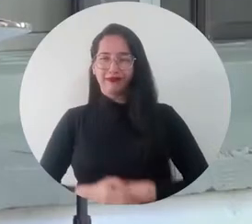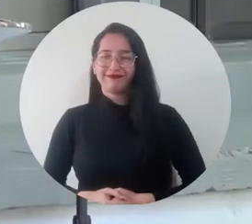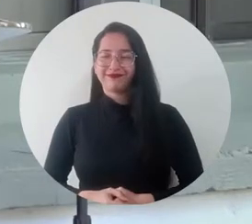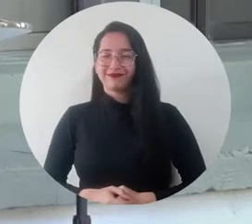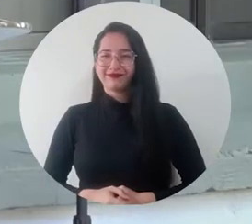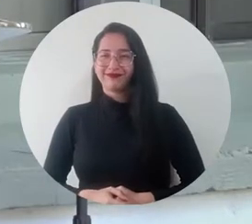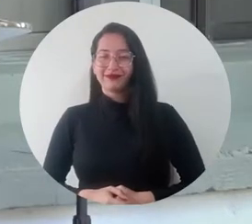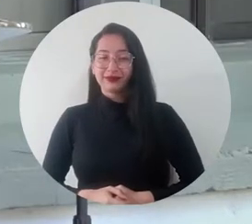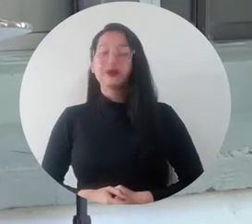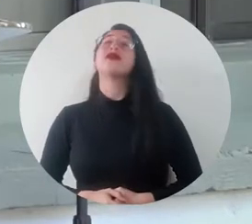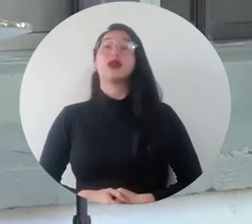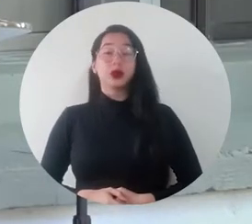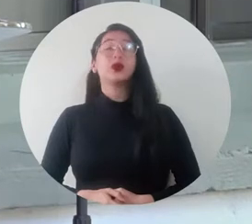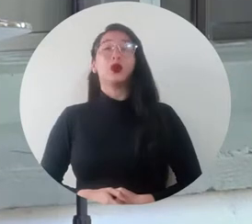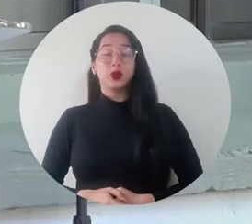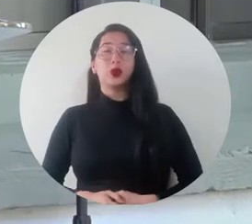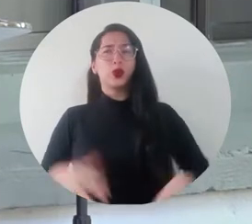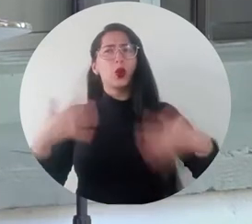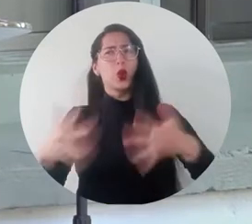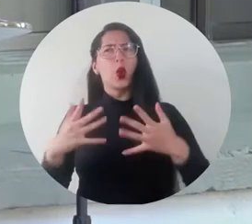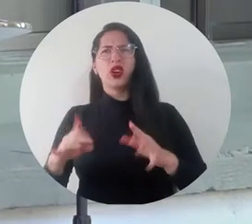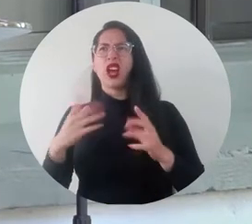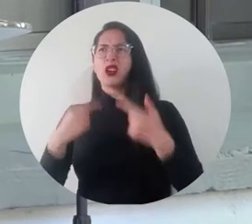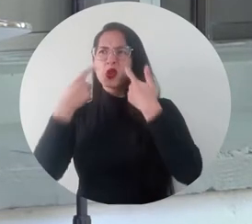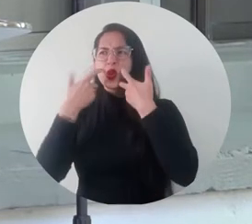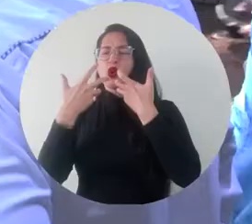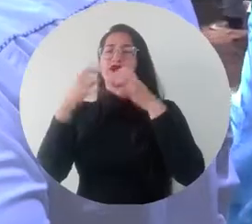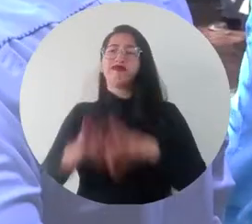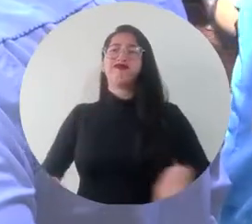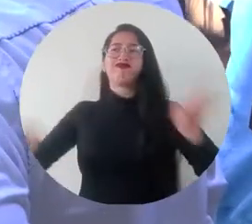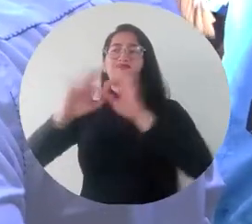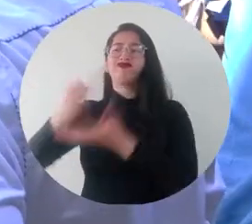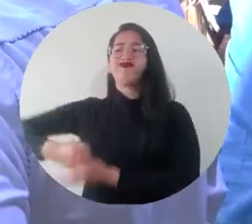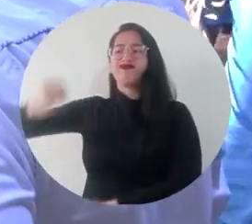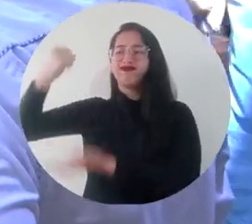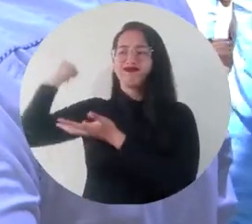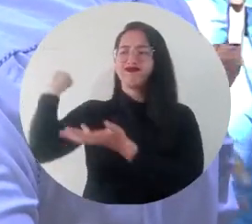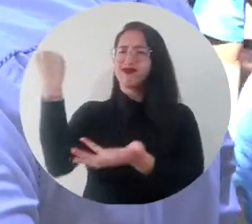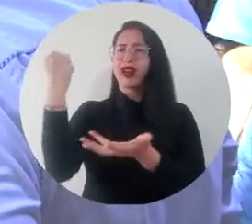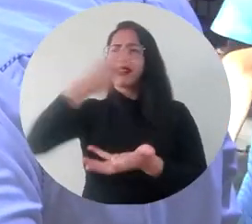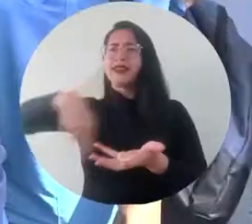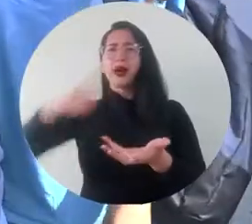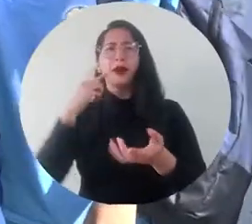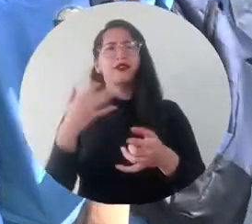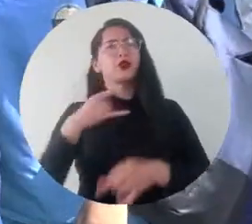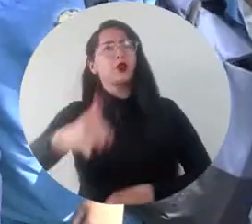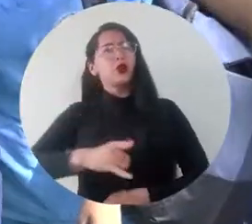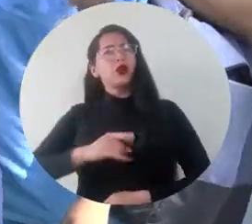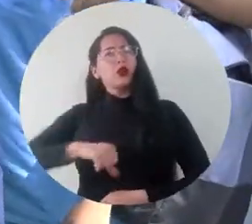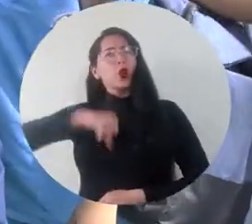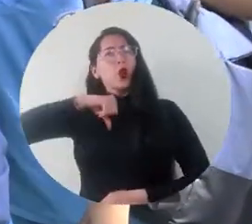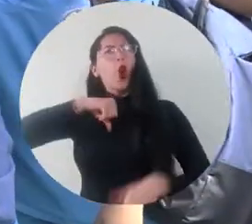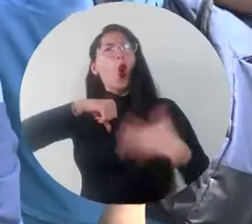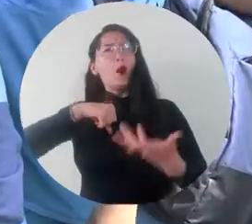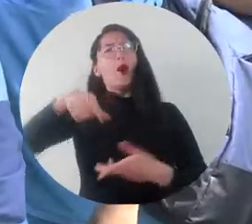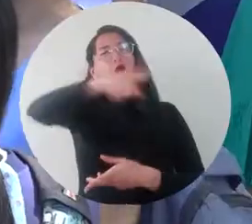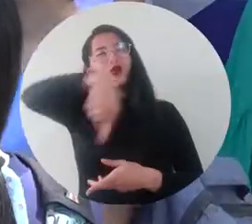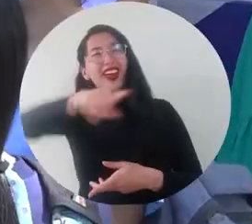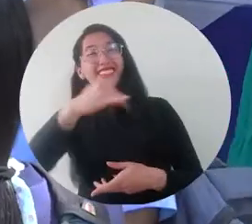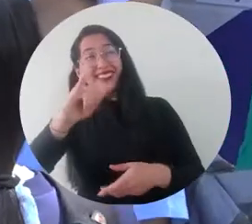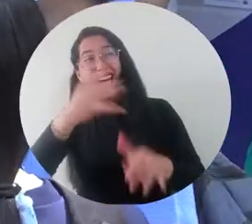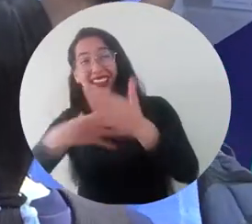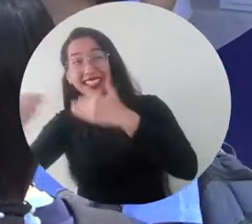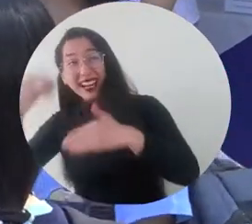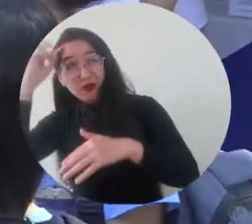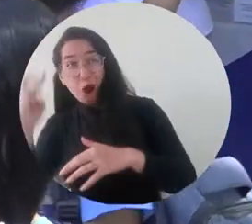Este es un paso adicional en materia de inversión y el mayor orgullo nuestro es lo que hacen ustedes cuando salen al